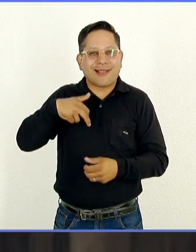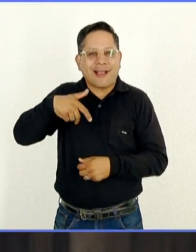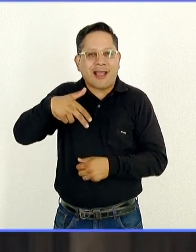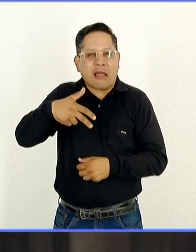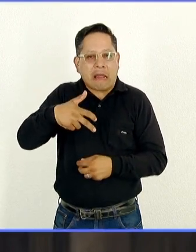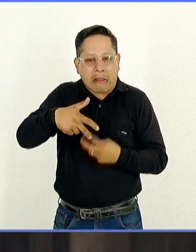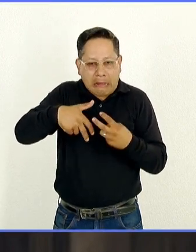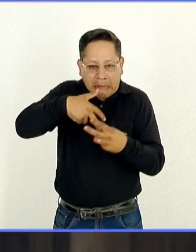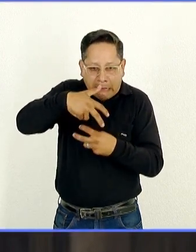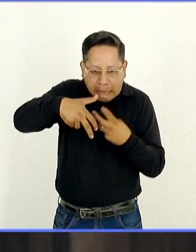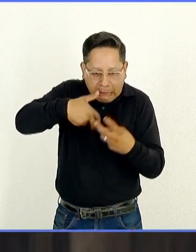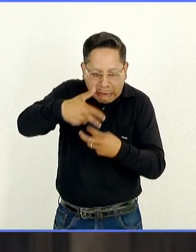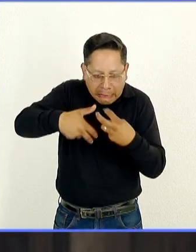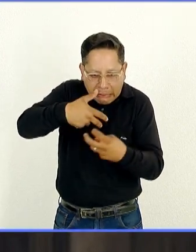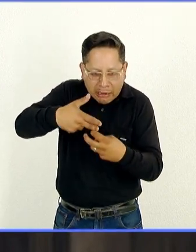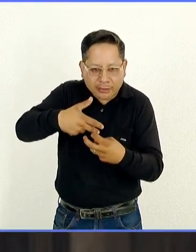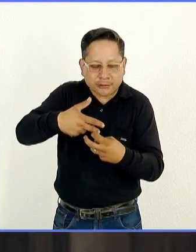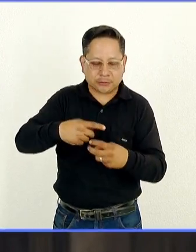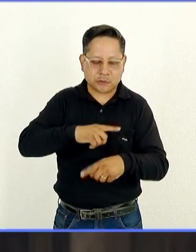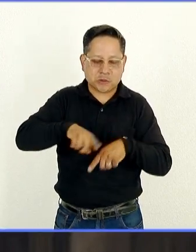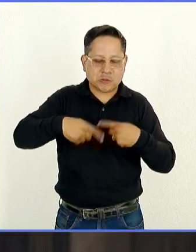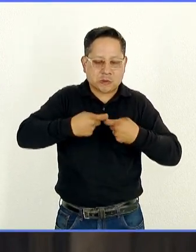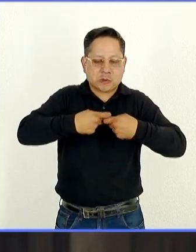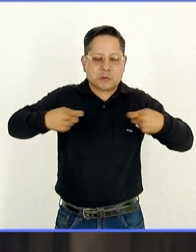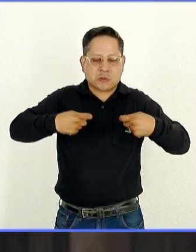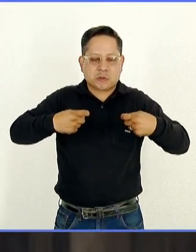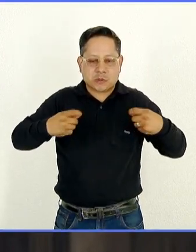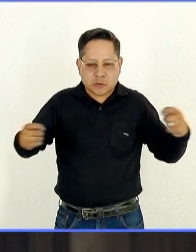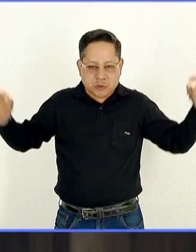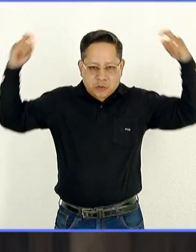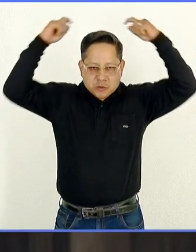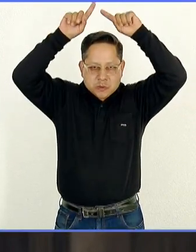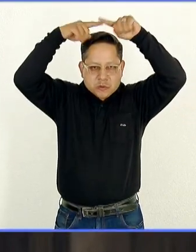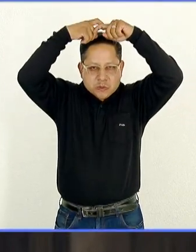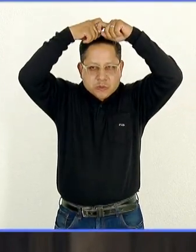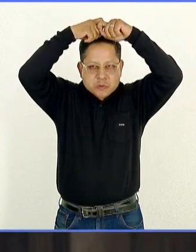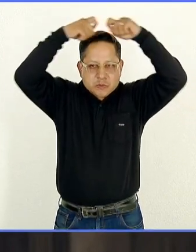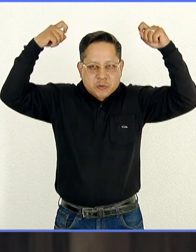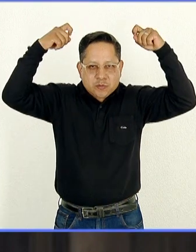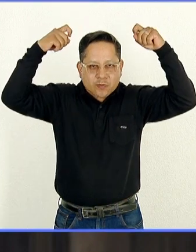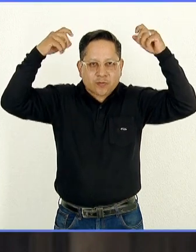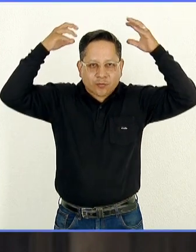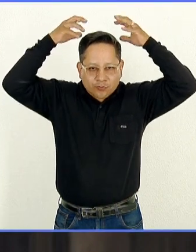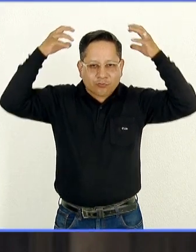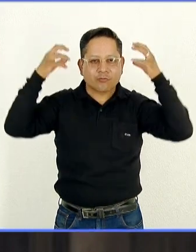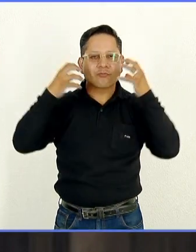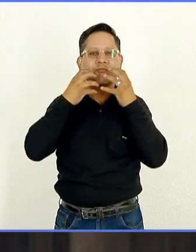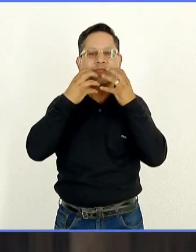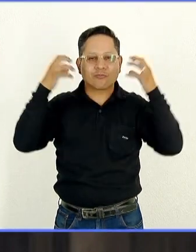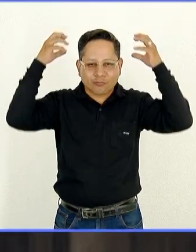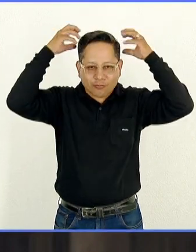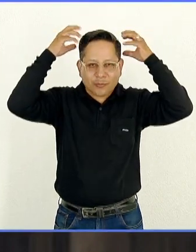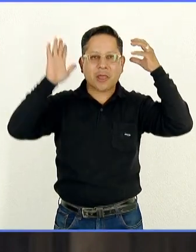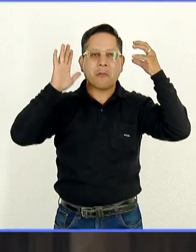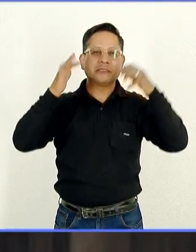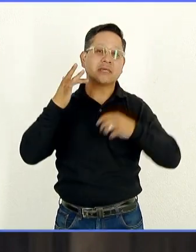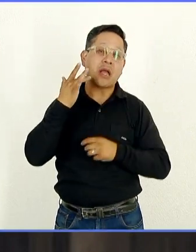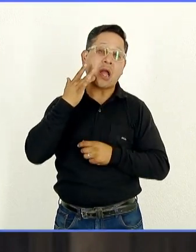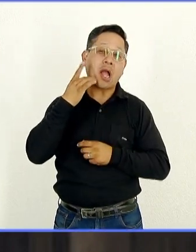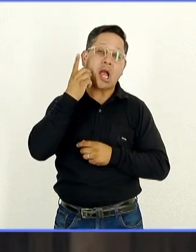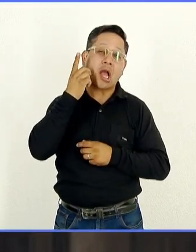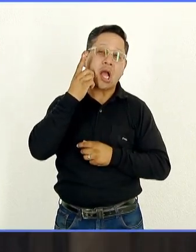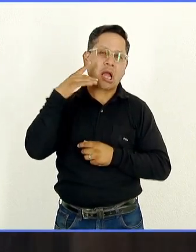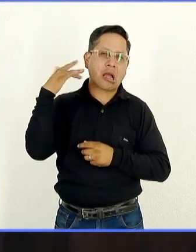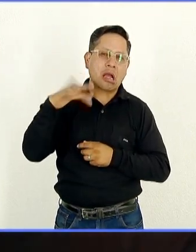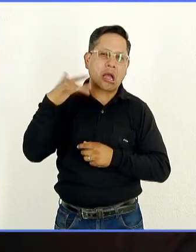caminaba se le enredaban entre las piernas por lo que tuvo que amarrárselas encima de la cabeza como esos grandes pañuelos que uno se pone cuando tiene dolor de muelas.